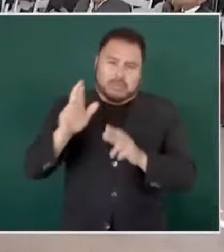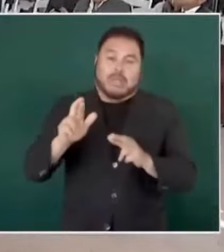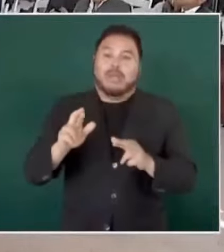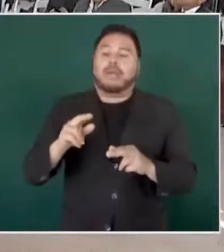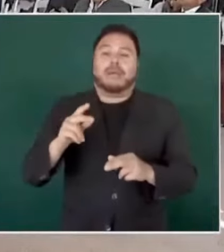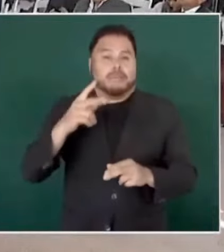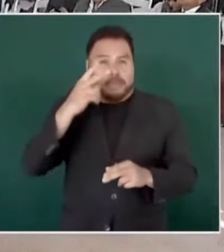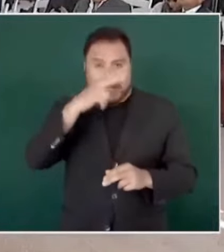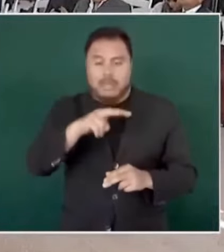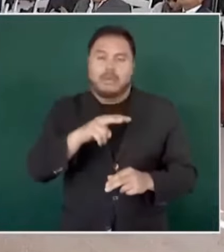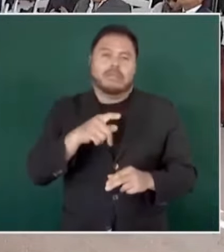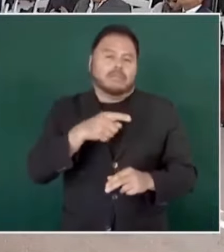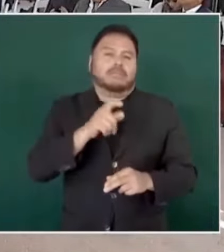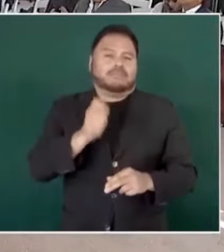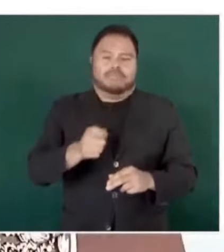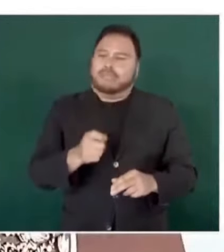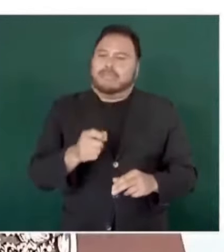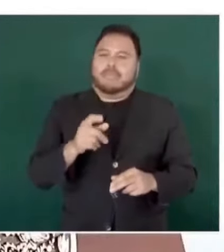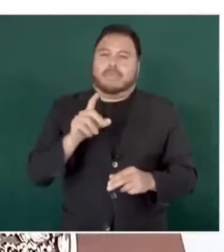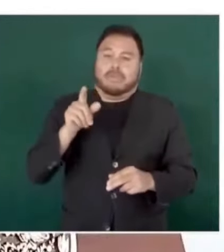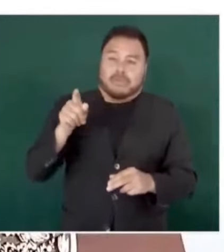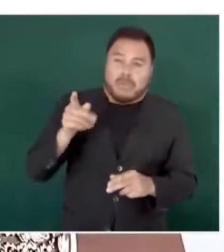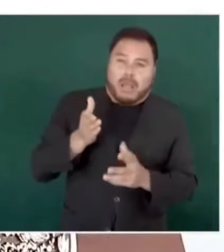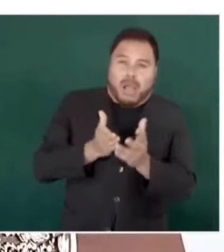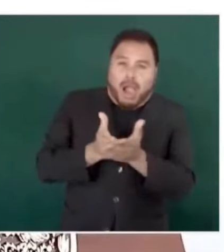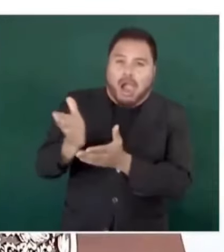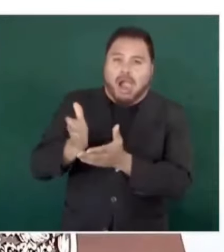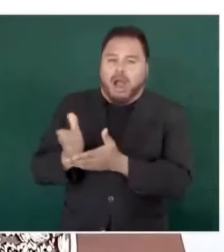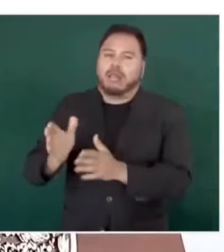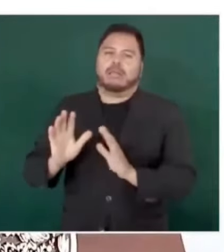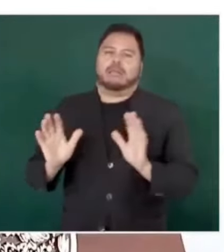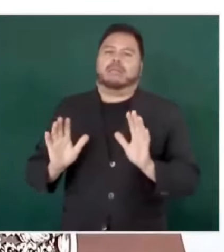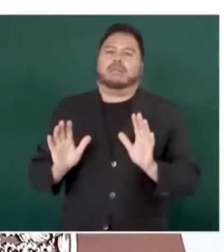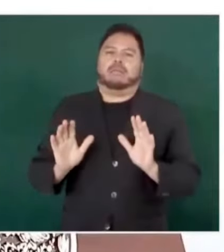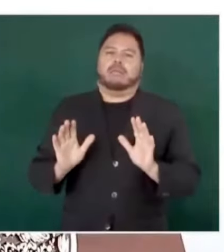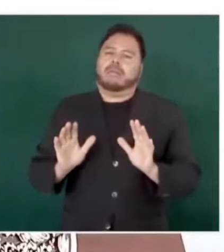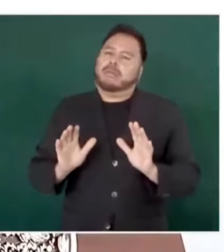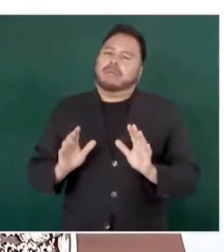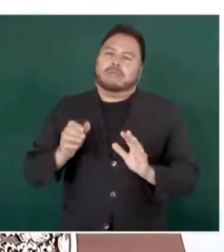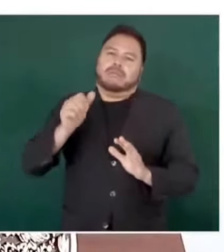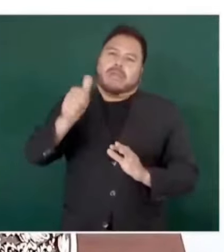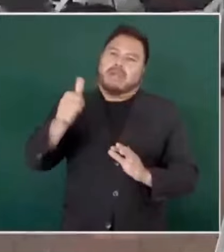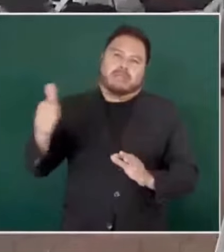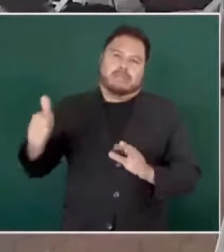ser de no intervención y de autodeterminación de los pueblos.